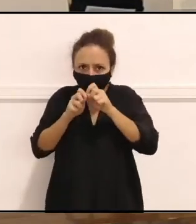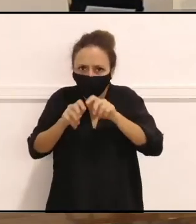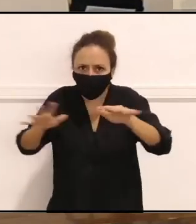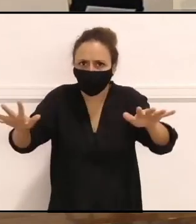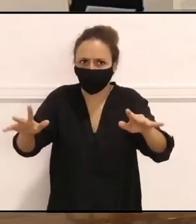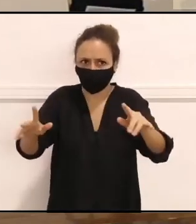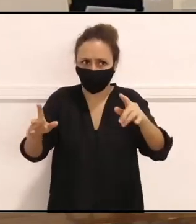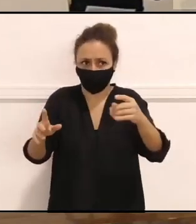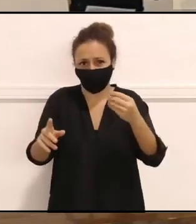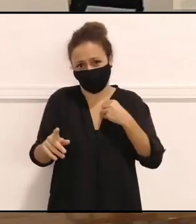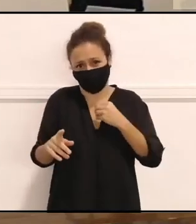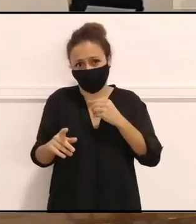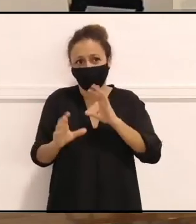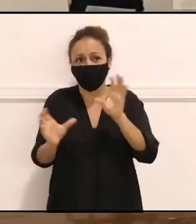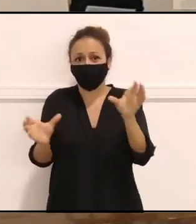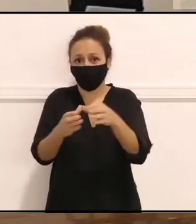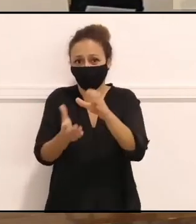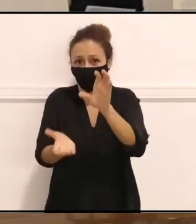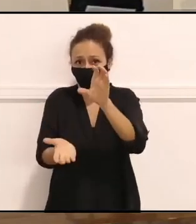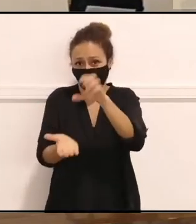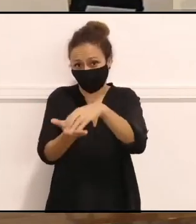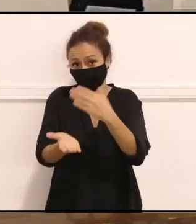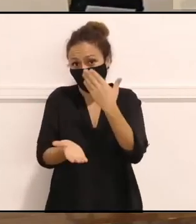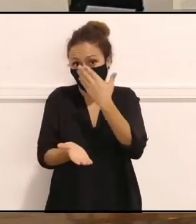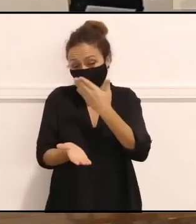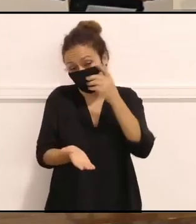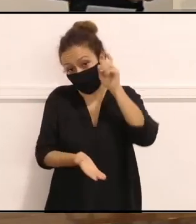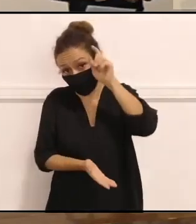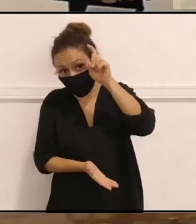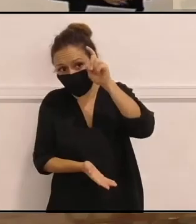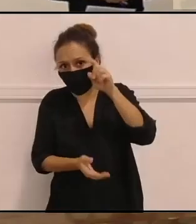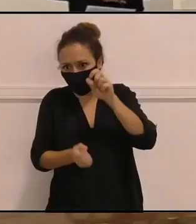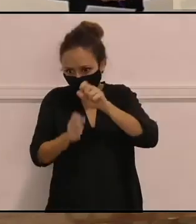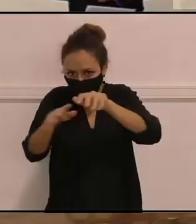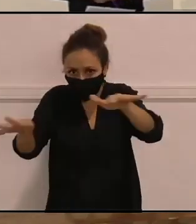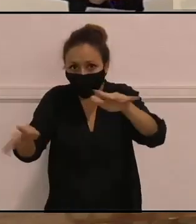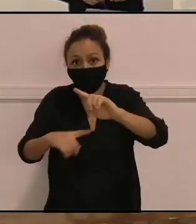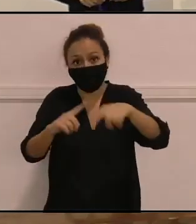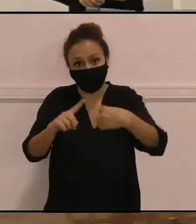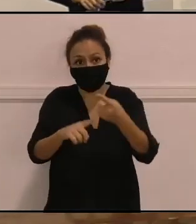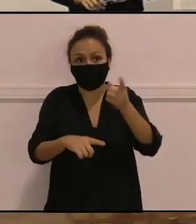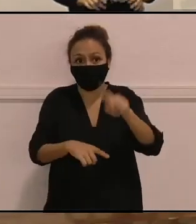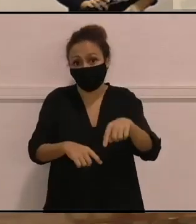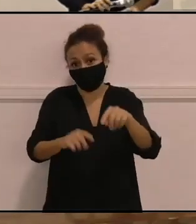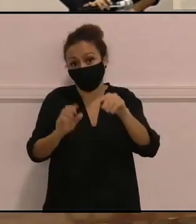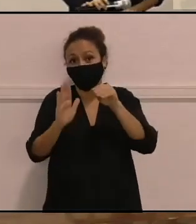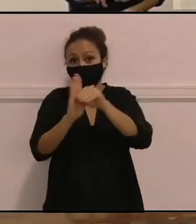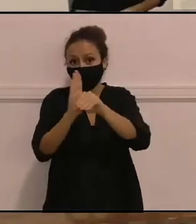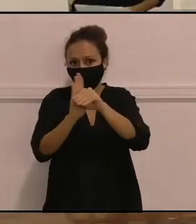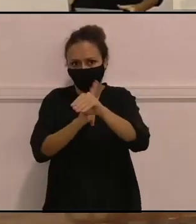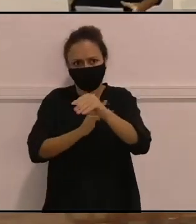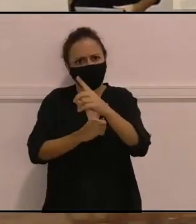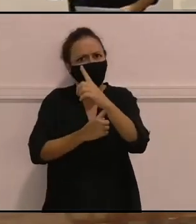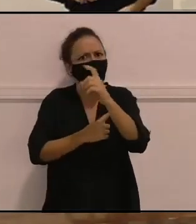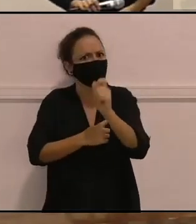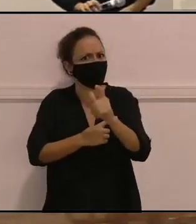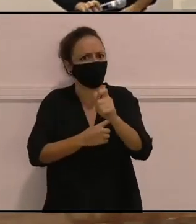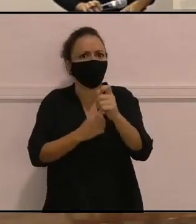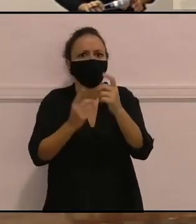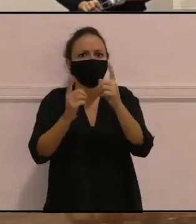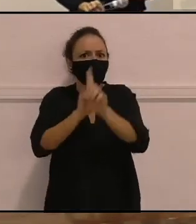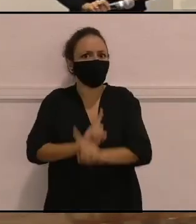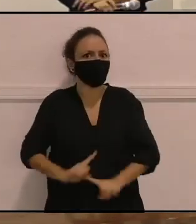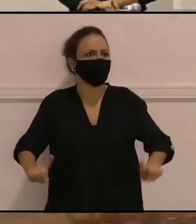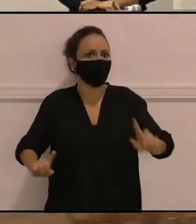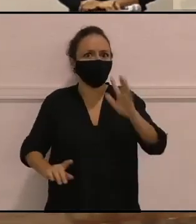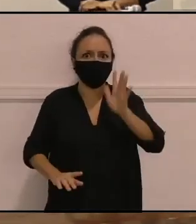un impacto en este caso en la comunidad educativa y en este caso en un espacio también bastante invisibilizado, que es el de la formación profesional. Casi nunca, ¿no? Pensamos en